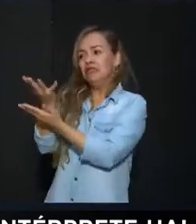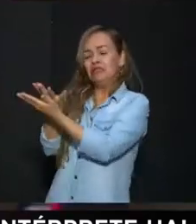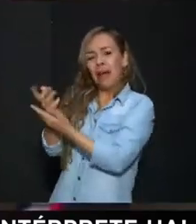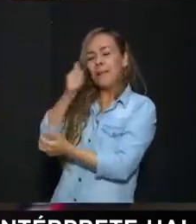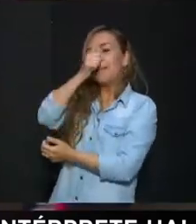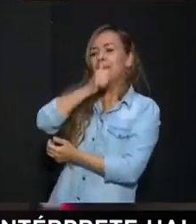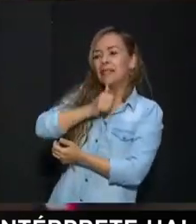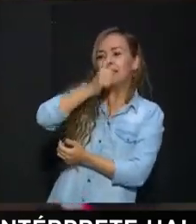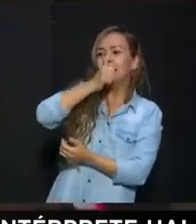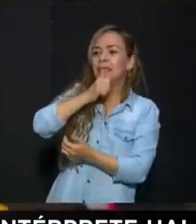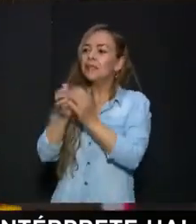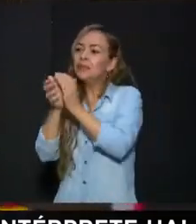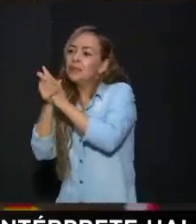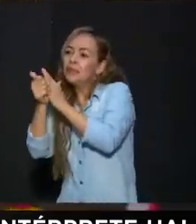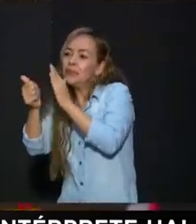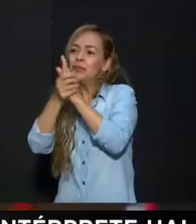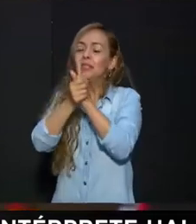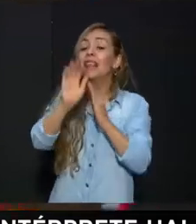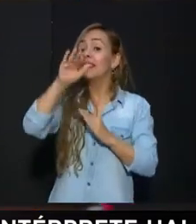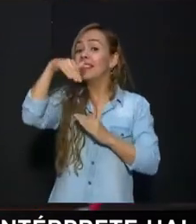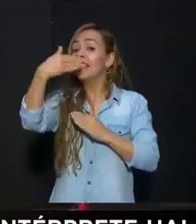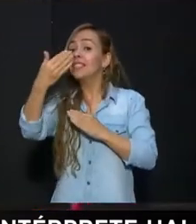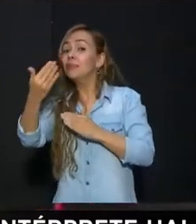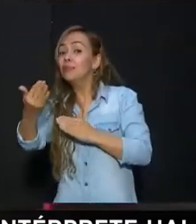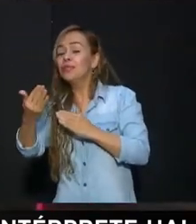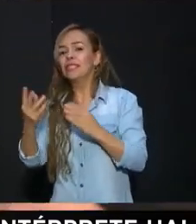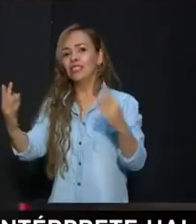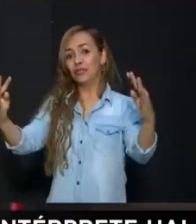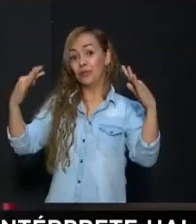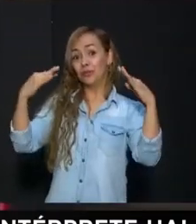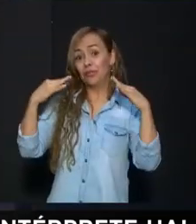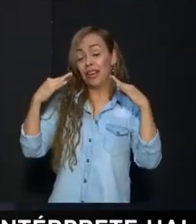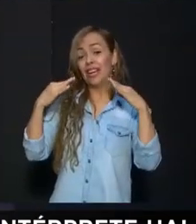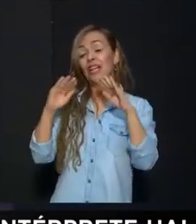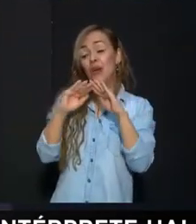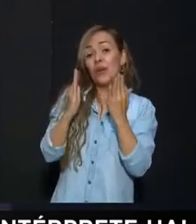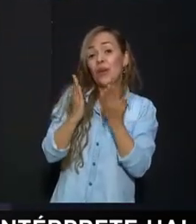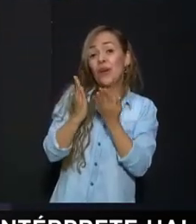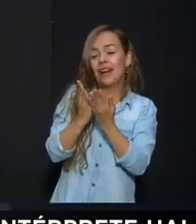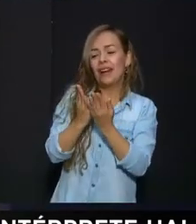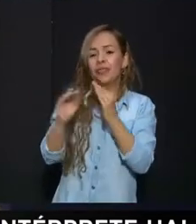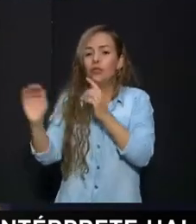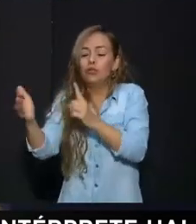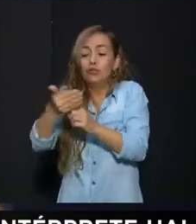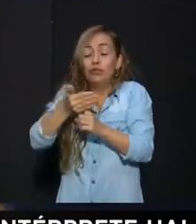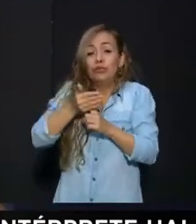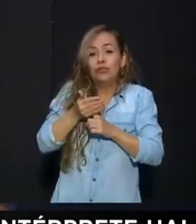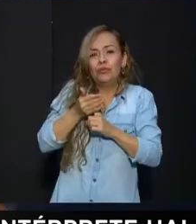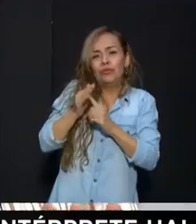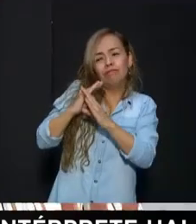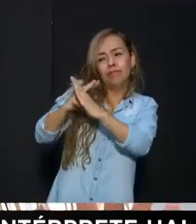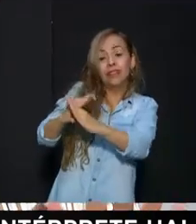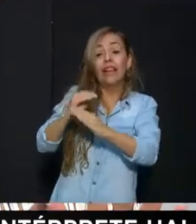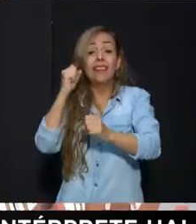los talentos Y nos veremos Como dice el rector Escuela Entorno Protector Hablan de teletrabajo Y de mucho